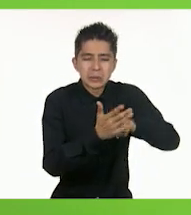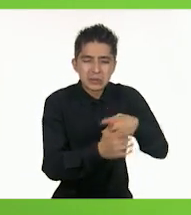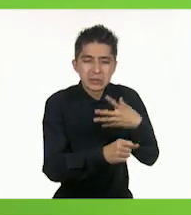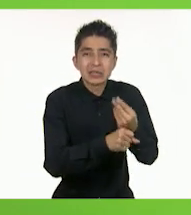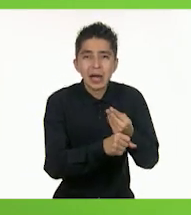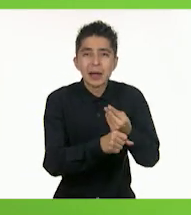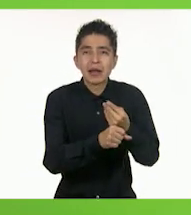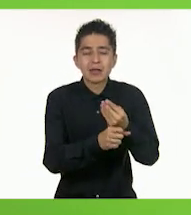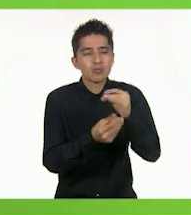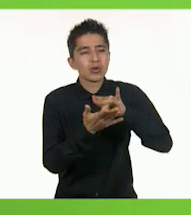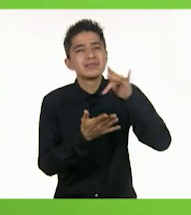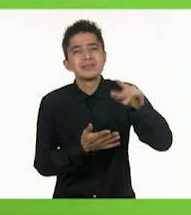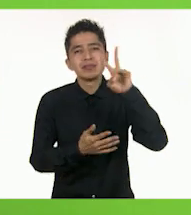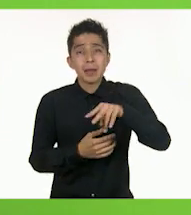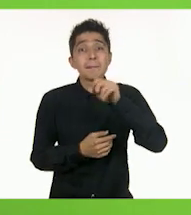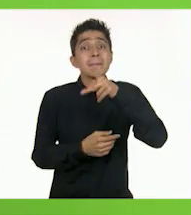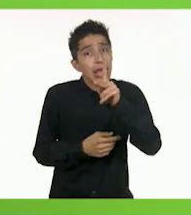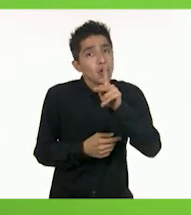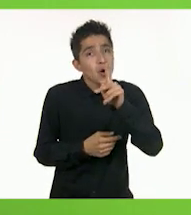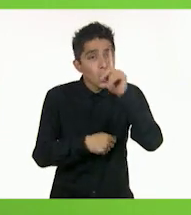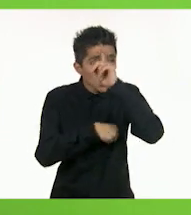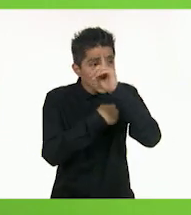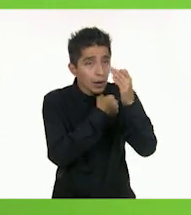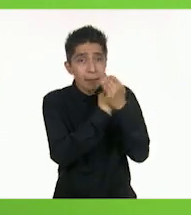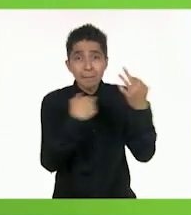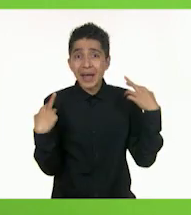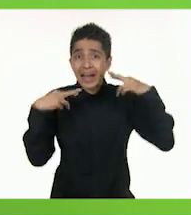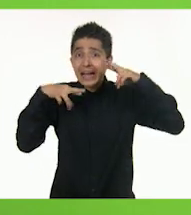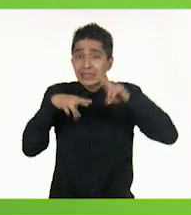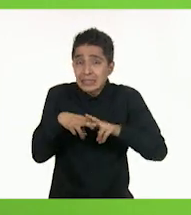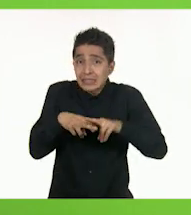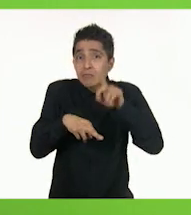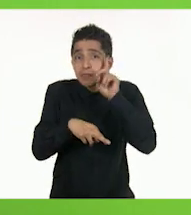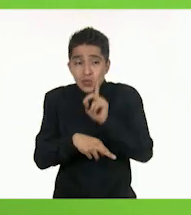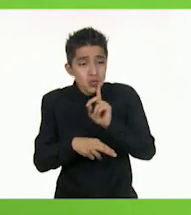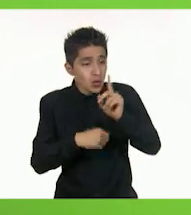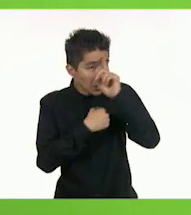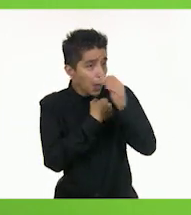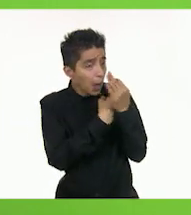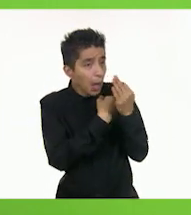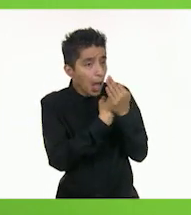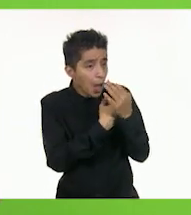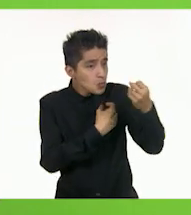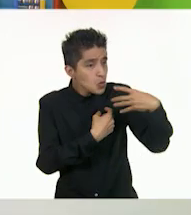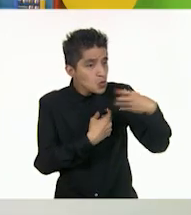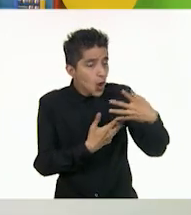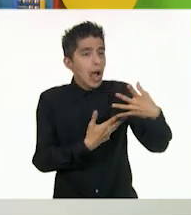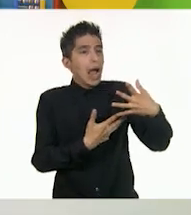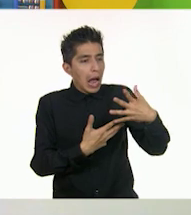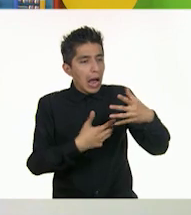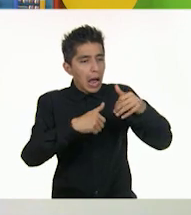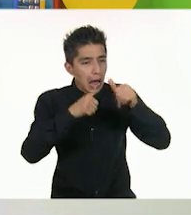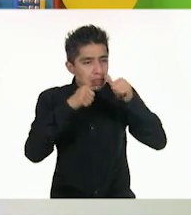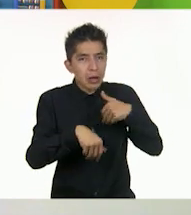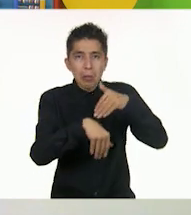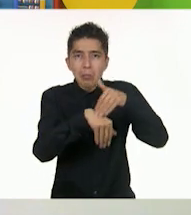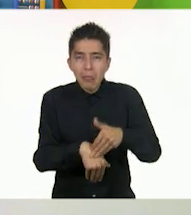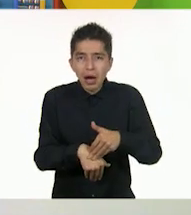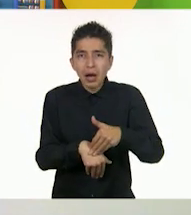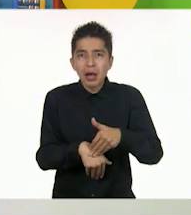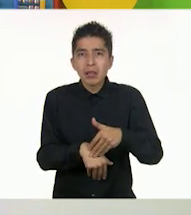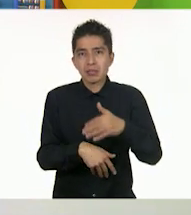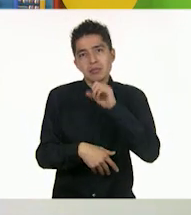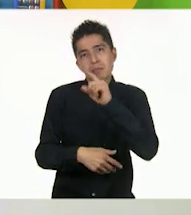Pero escuchar a las orientaciones que las maestras como tú nos dan también es muy valioso. Así es, Ojar.